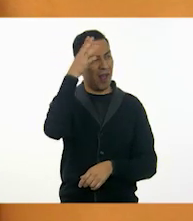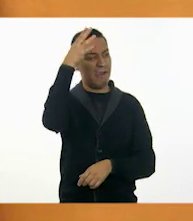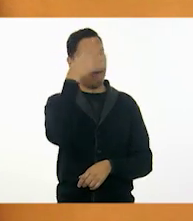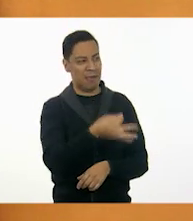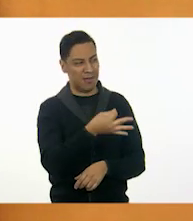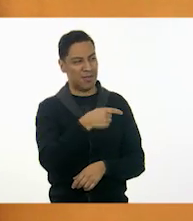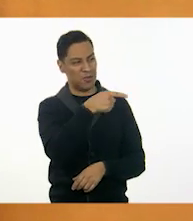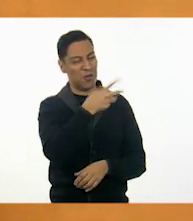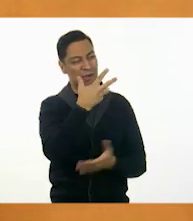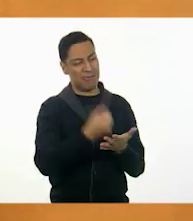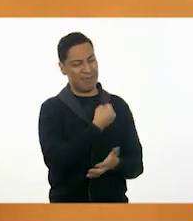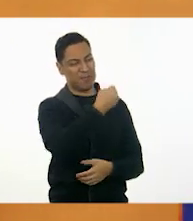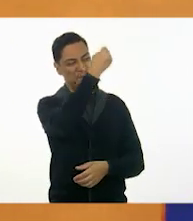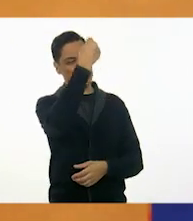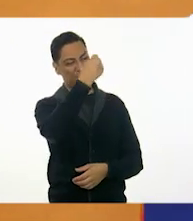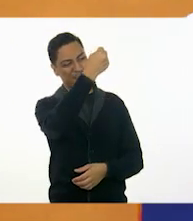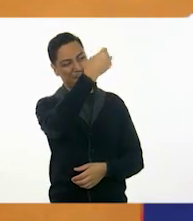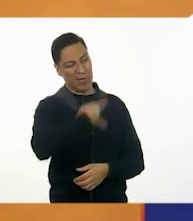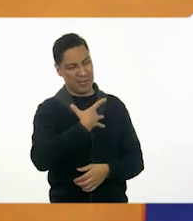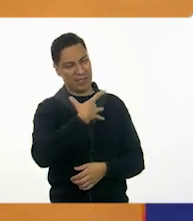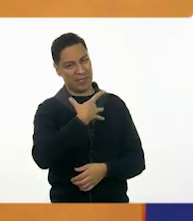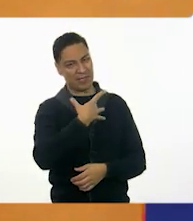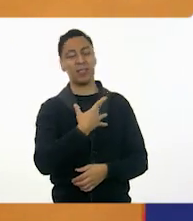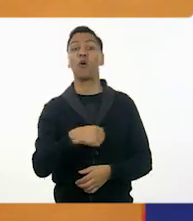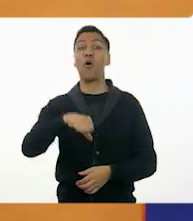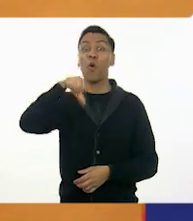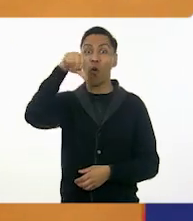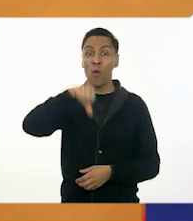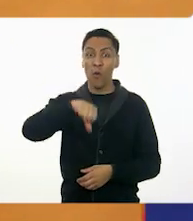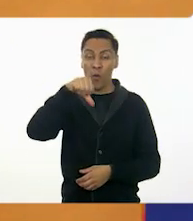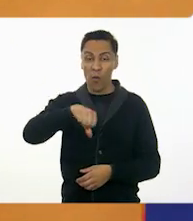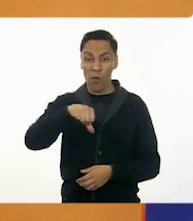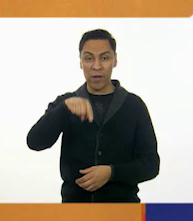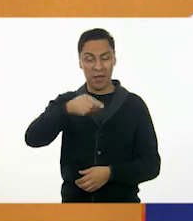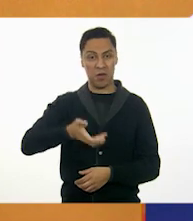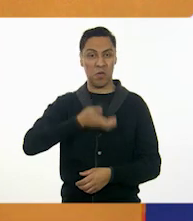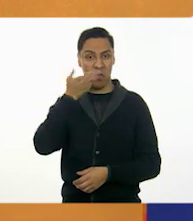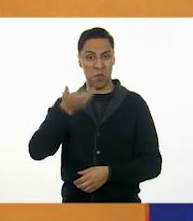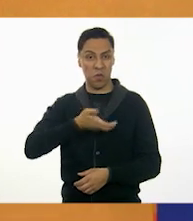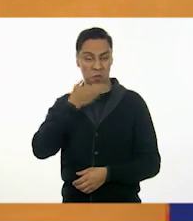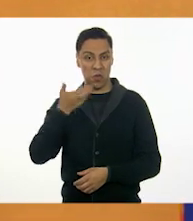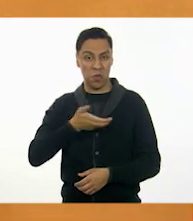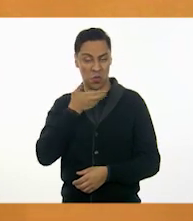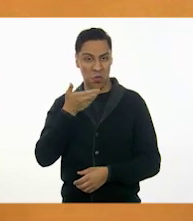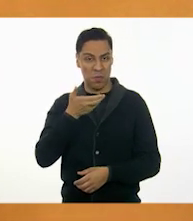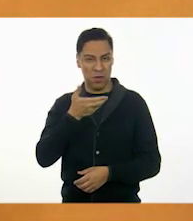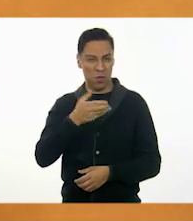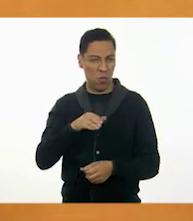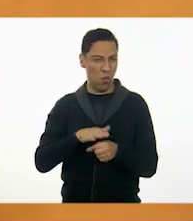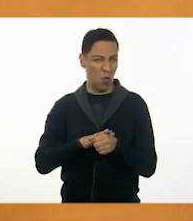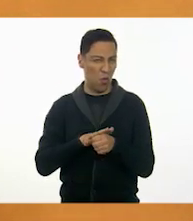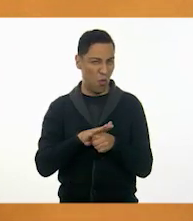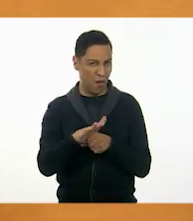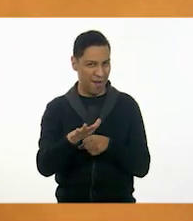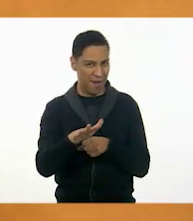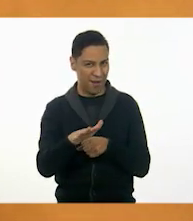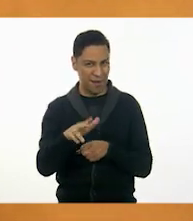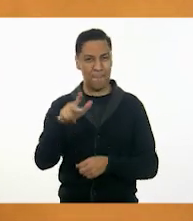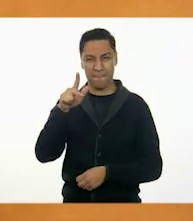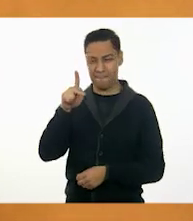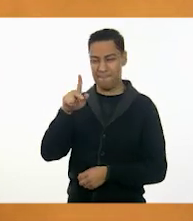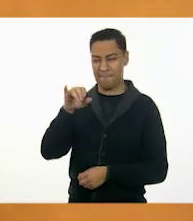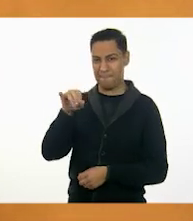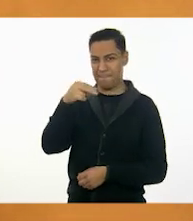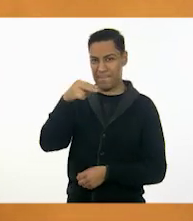pero ya me ganaste. ¡Ah! Justamente hoy vamos a ver una de las tradiciones que más me gusta a mí y es justamente las